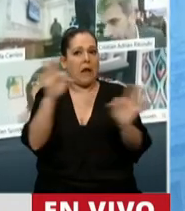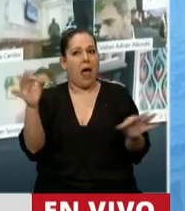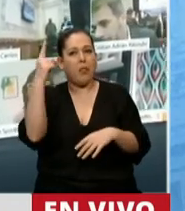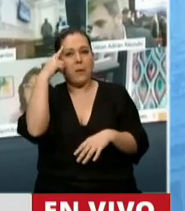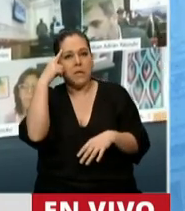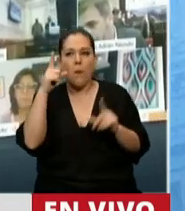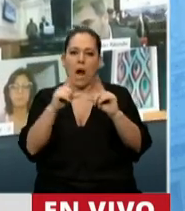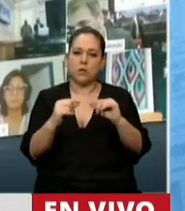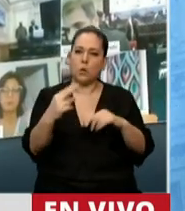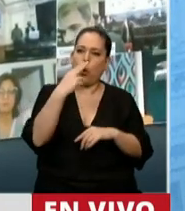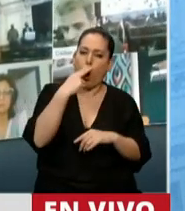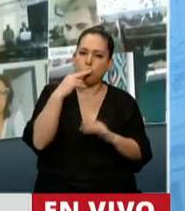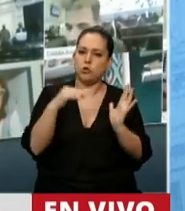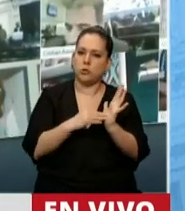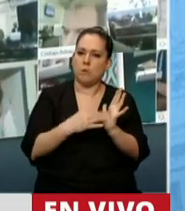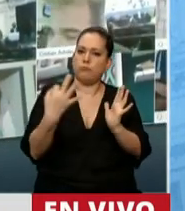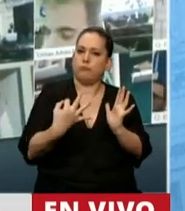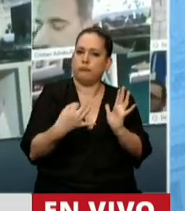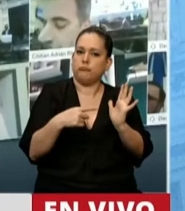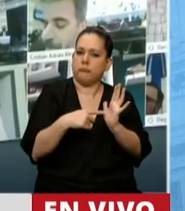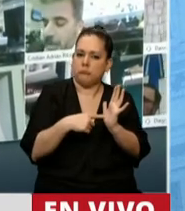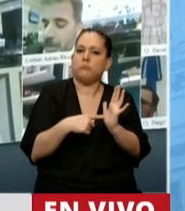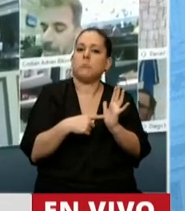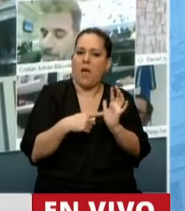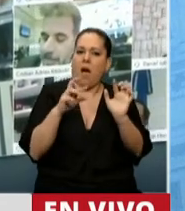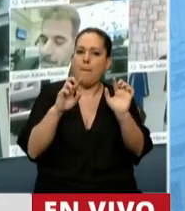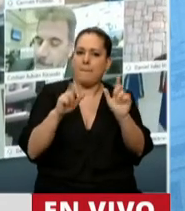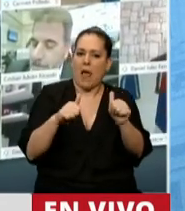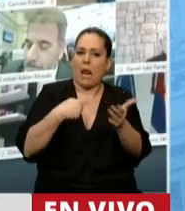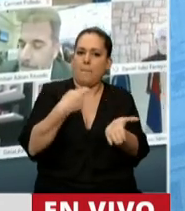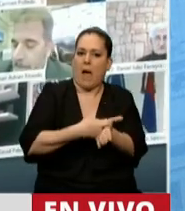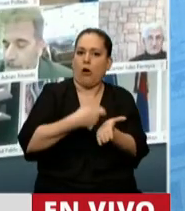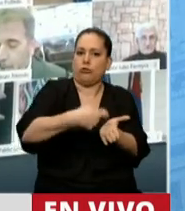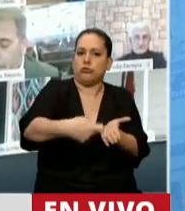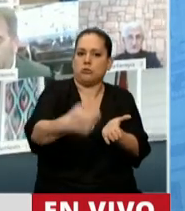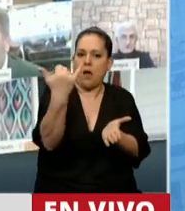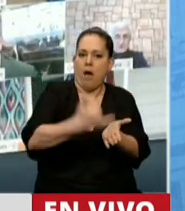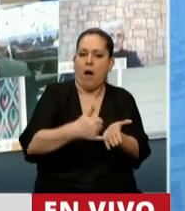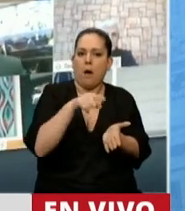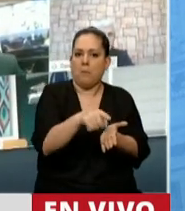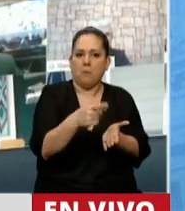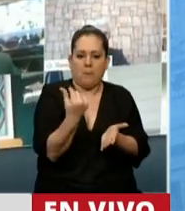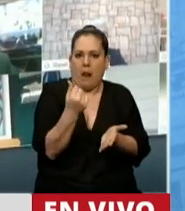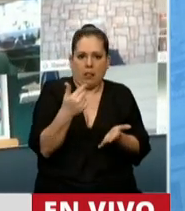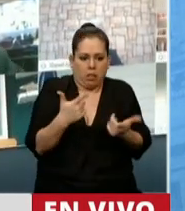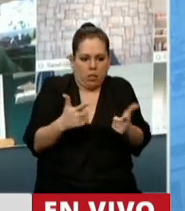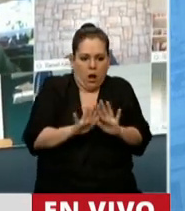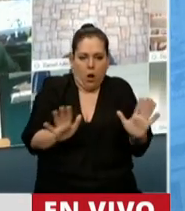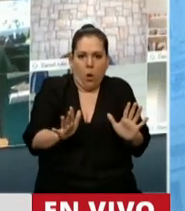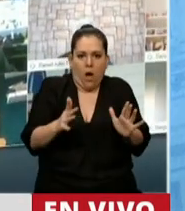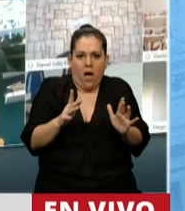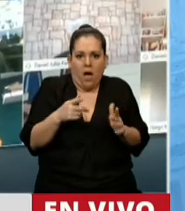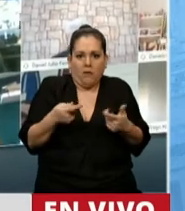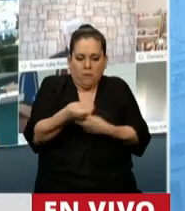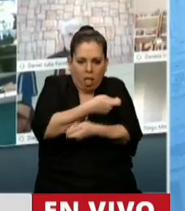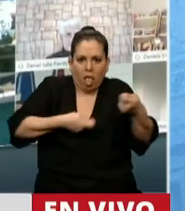el 11 que pusiera un plan de pagos para una empresa que no tiene flujo de fondos y que lo único que tiene es activos para